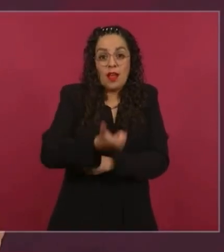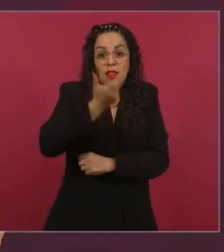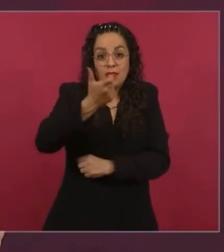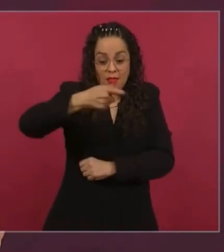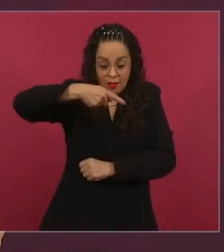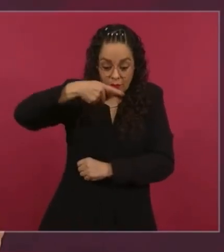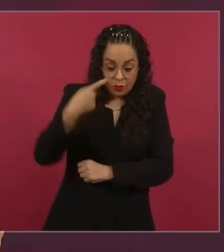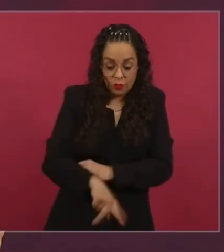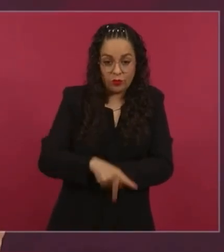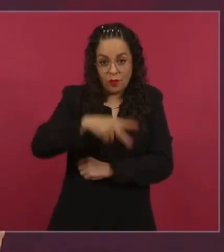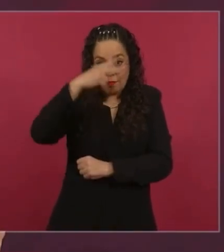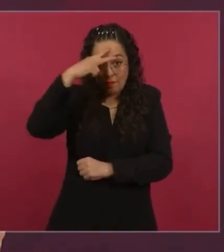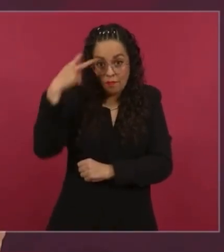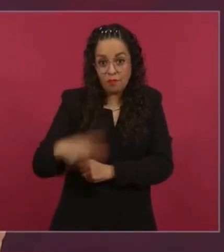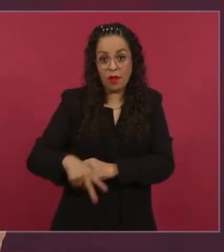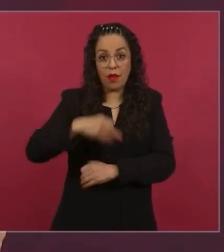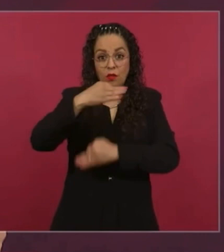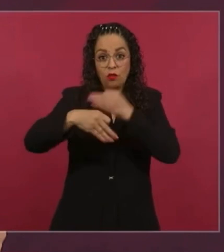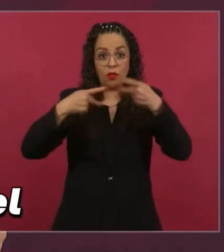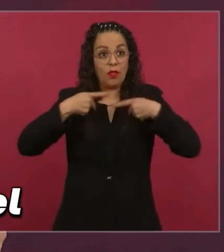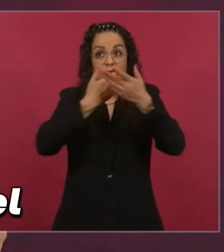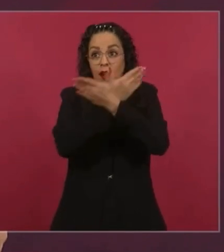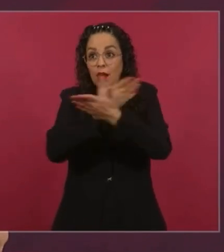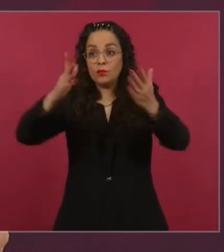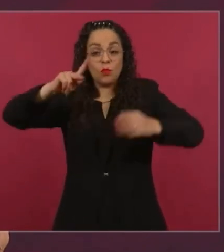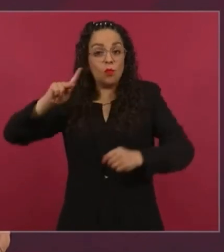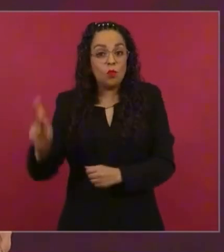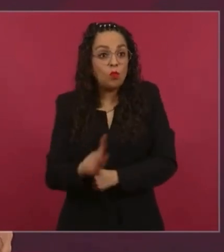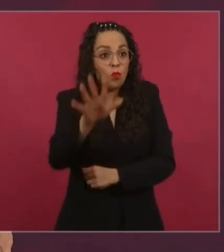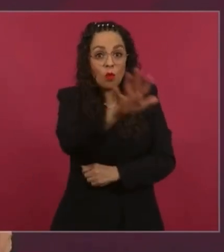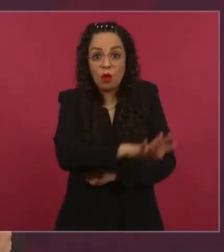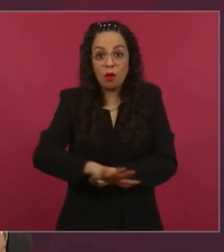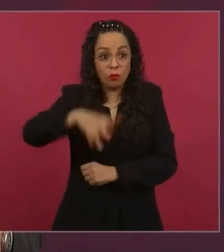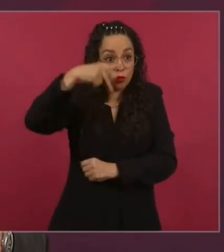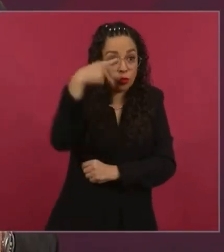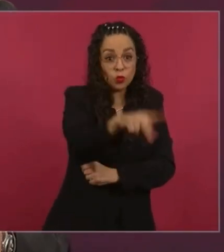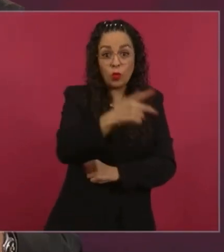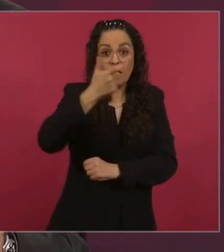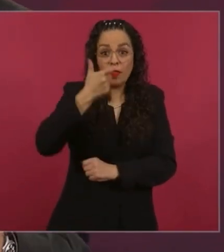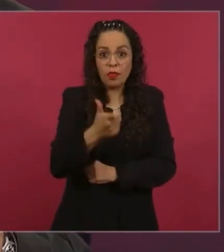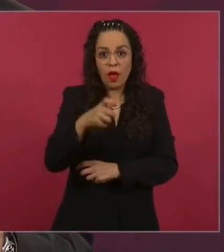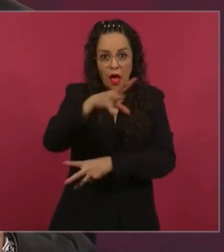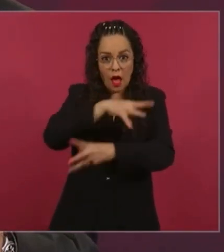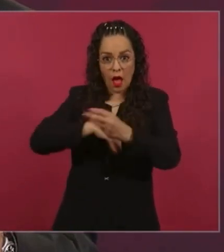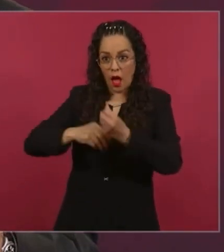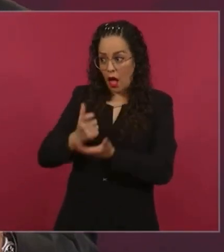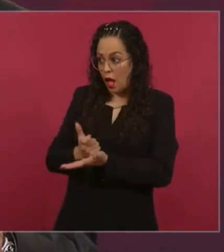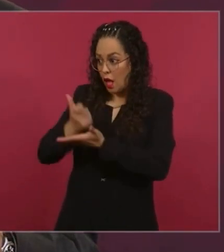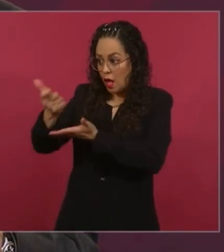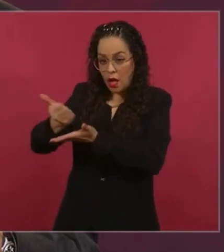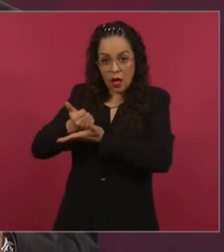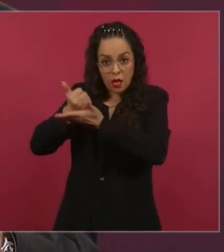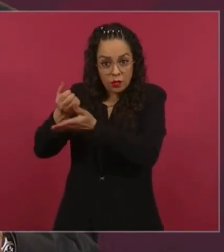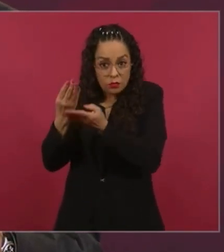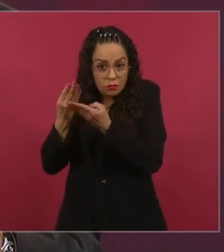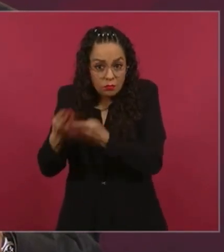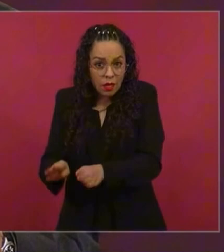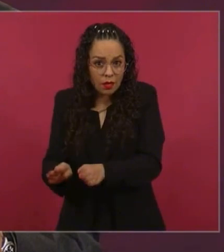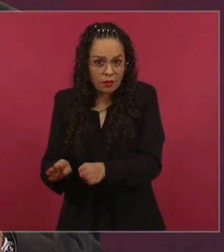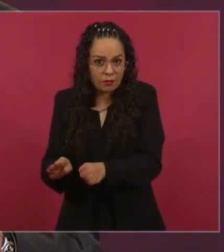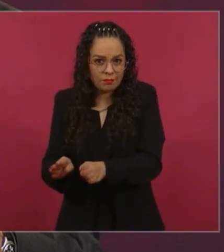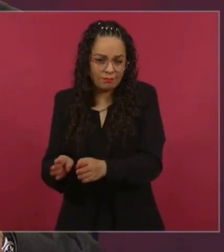pueblo. No, nosotros queremos que el Estado cumpla con su función social